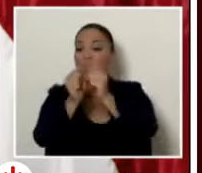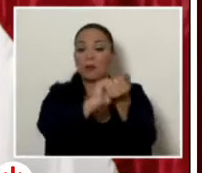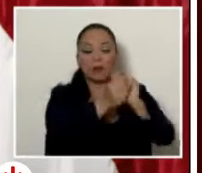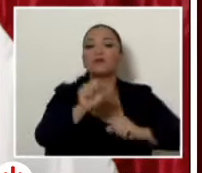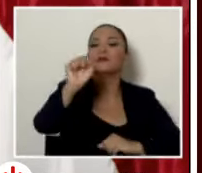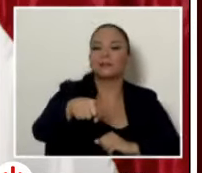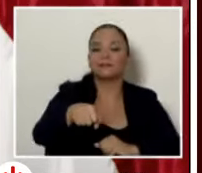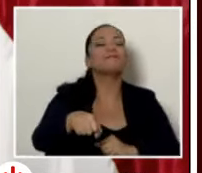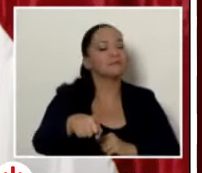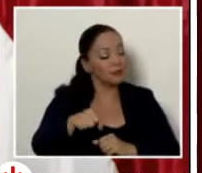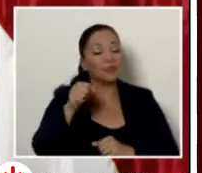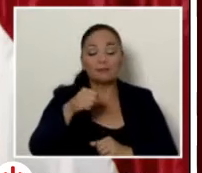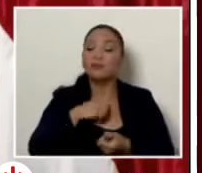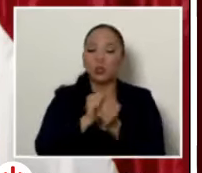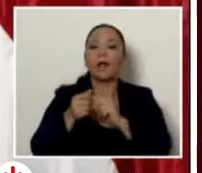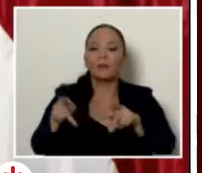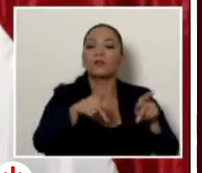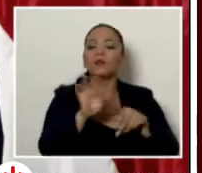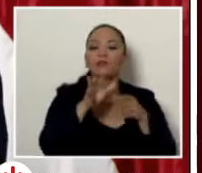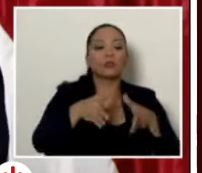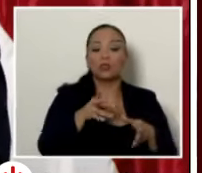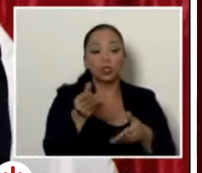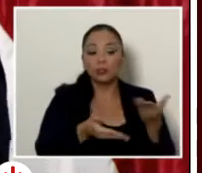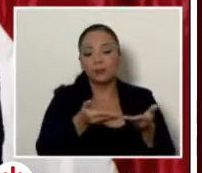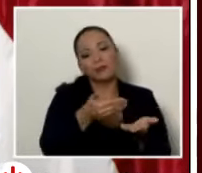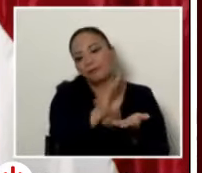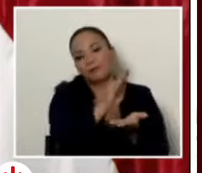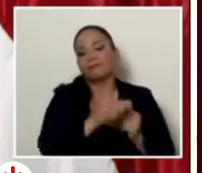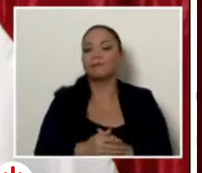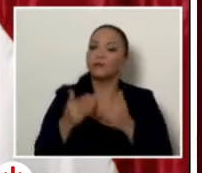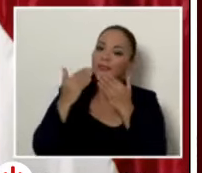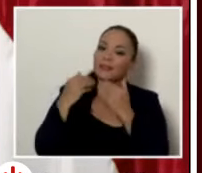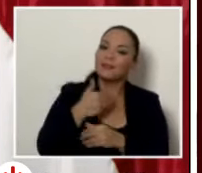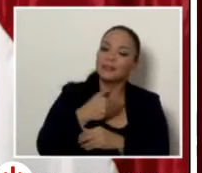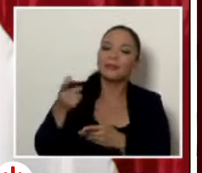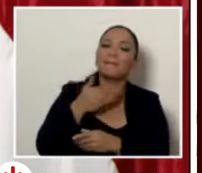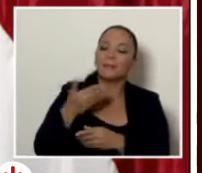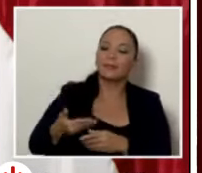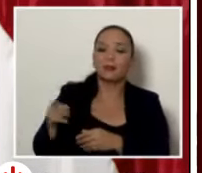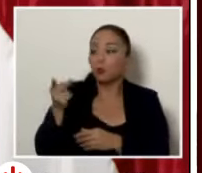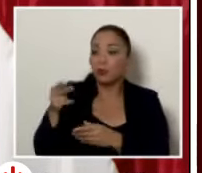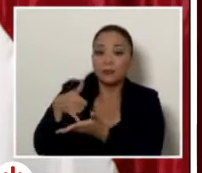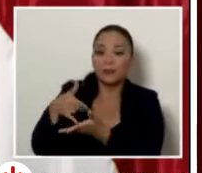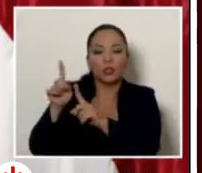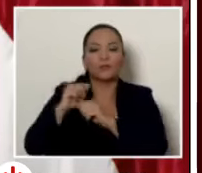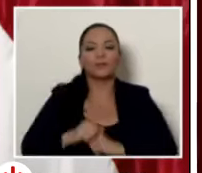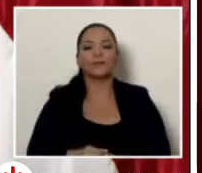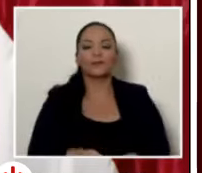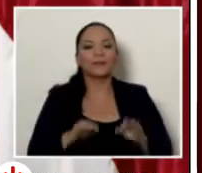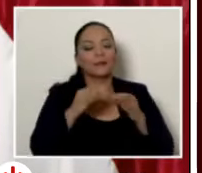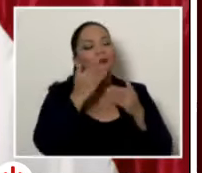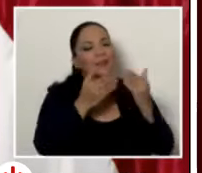como esta había que cambiar gente muchas gracias ministro presidente ejecutivo no aflojen por favor gracias a los